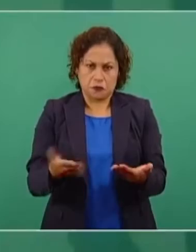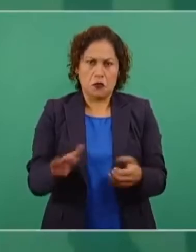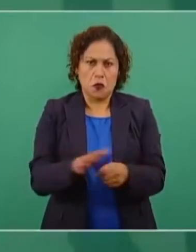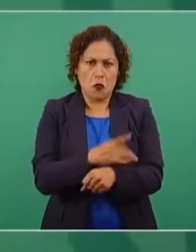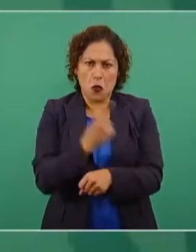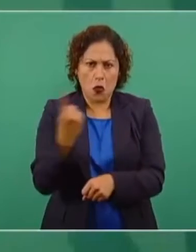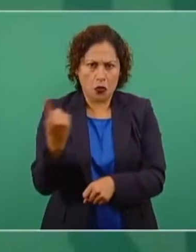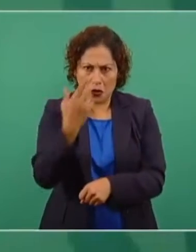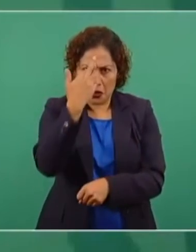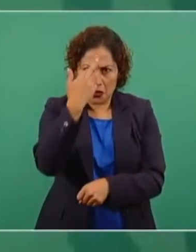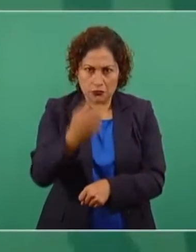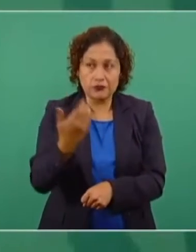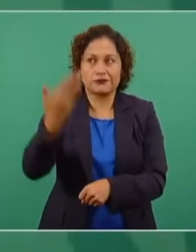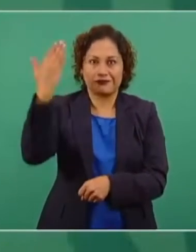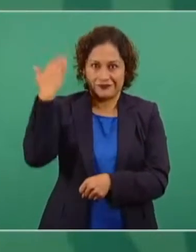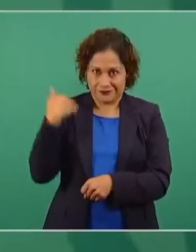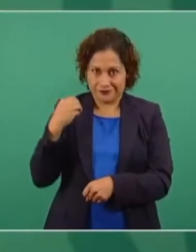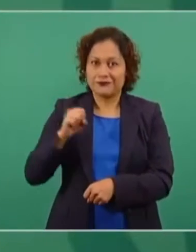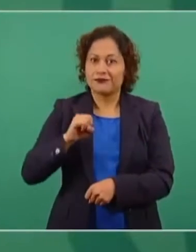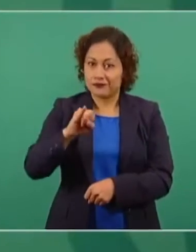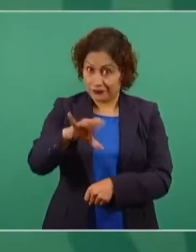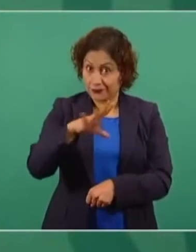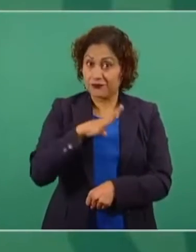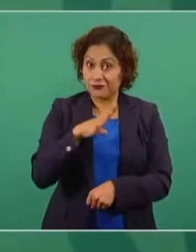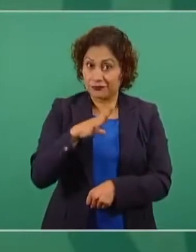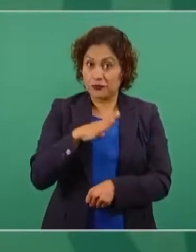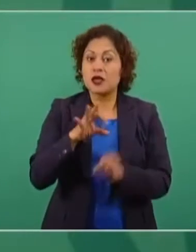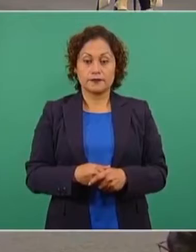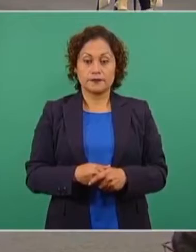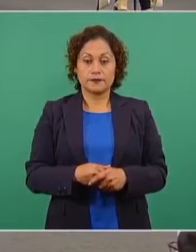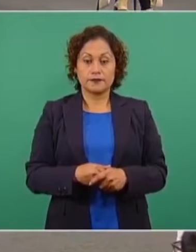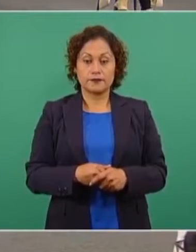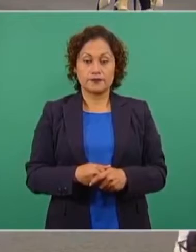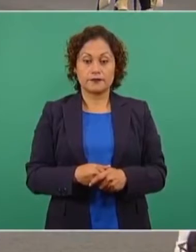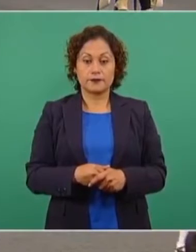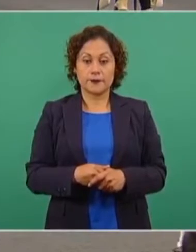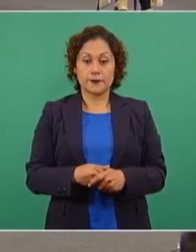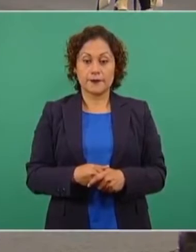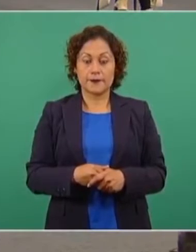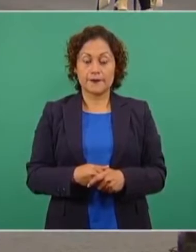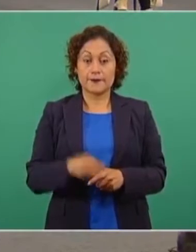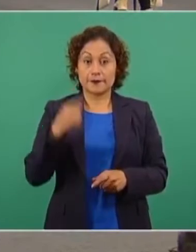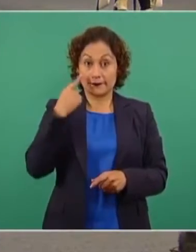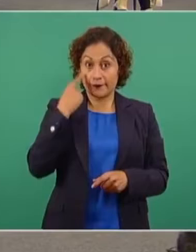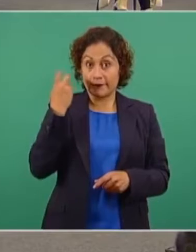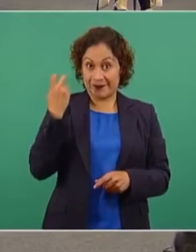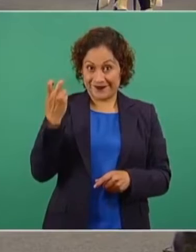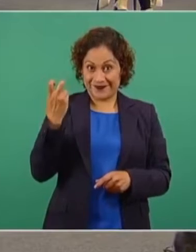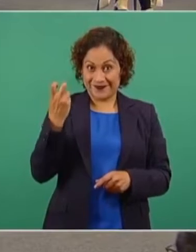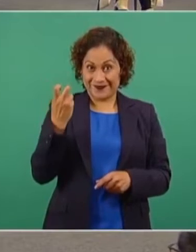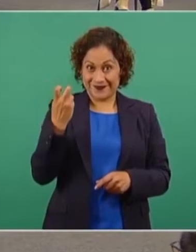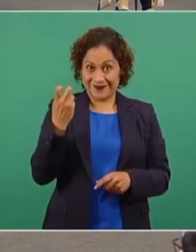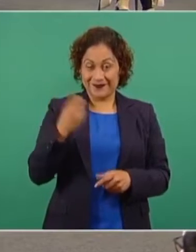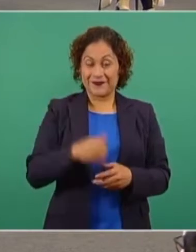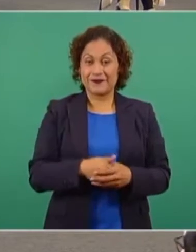que es importante que se conozca. Esta declaratoria